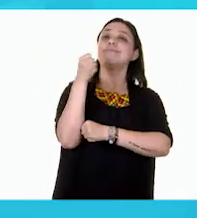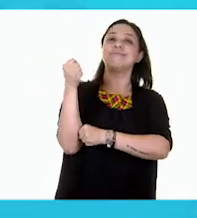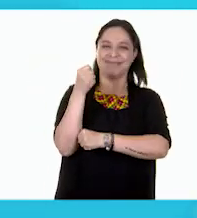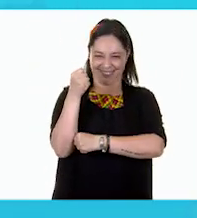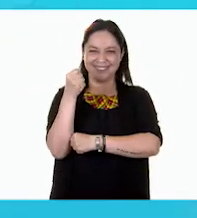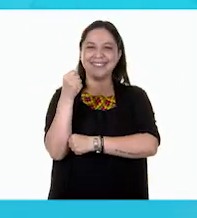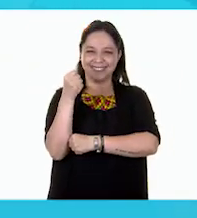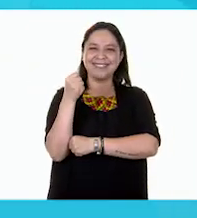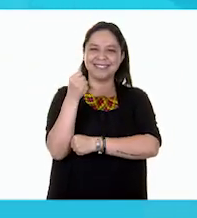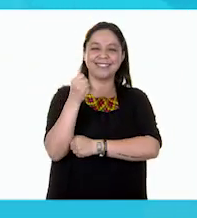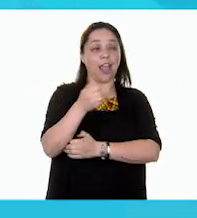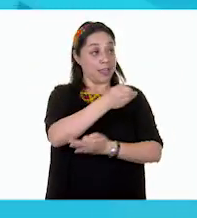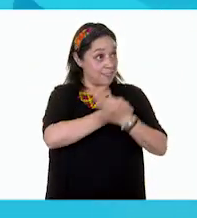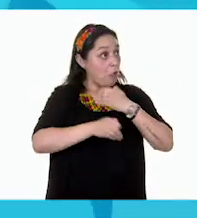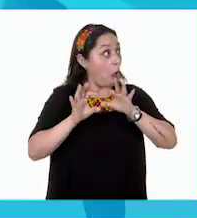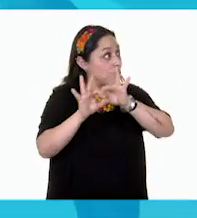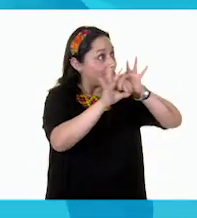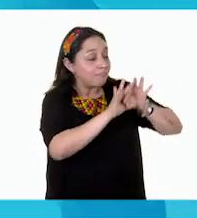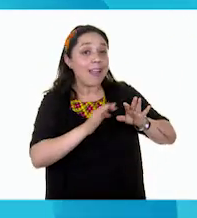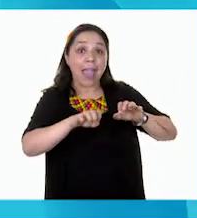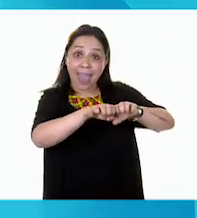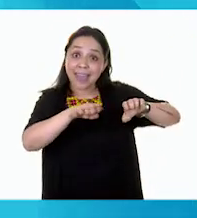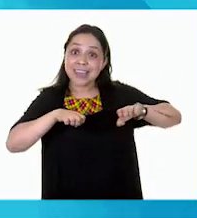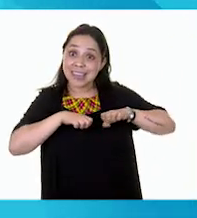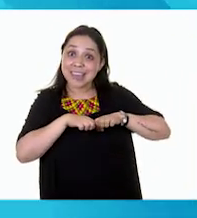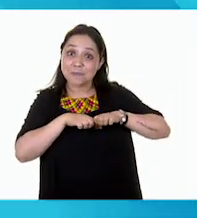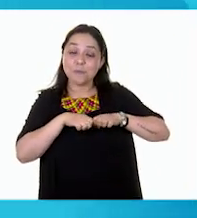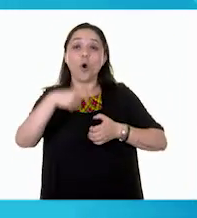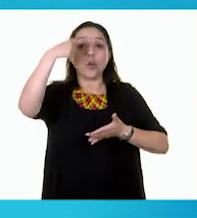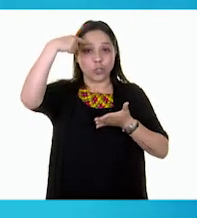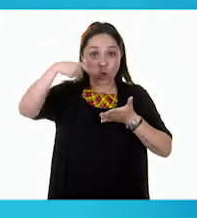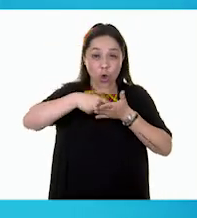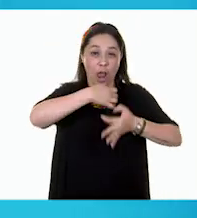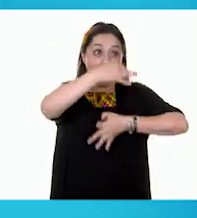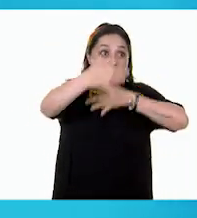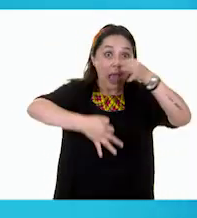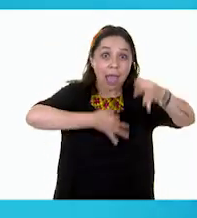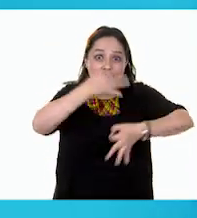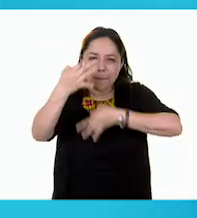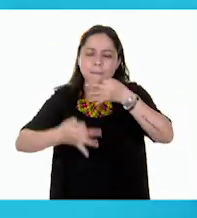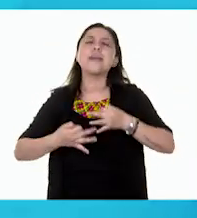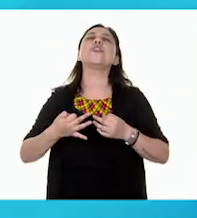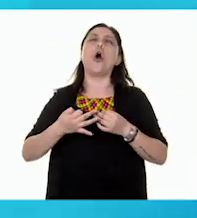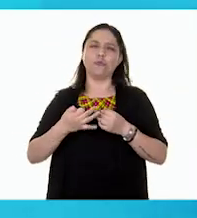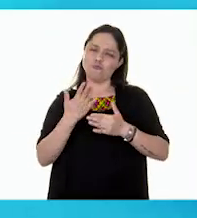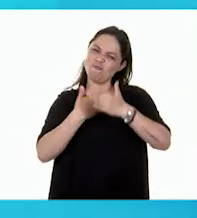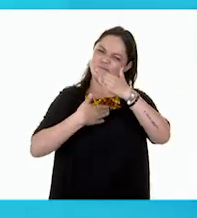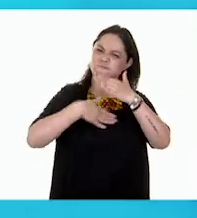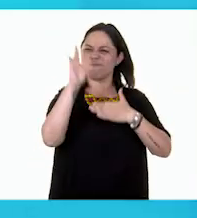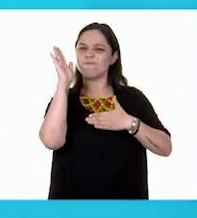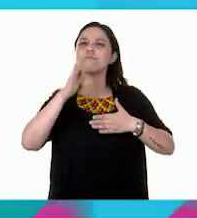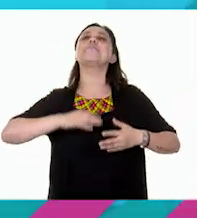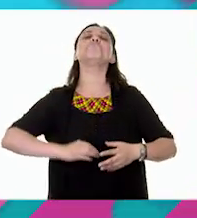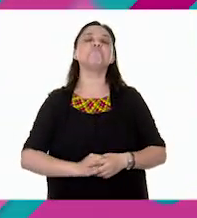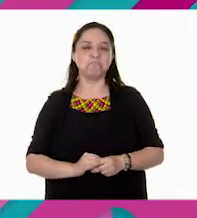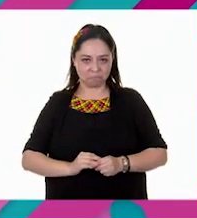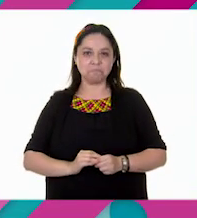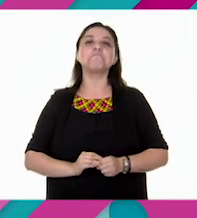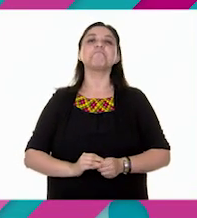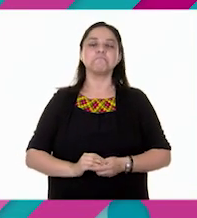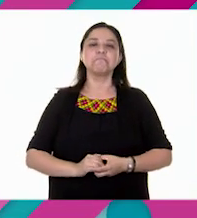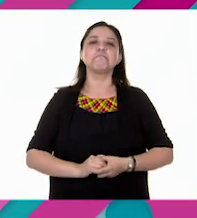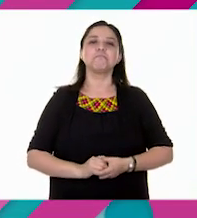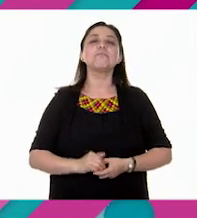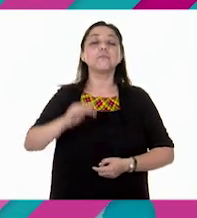trabajamos como un gran equipo. Estoy segura que la campaña será todo un éxito. Excelente. ¿Qué les